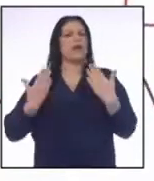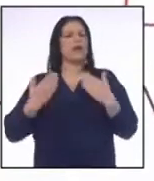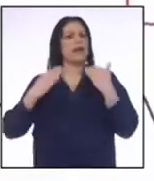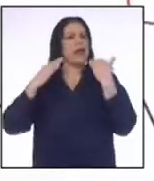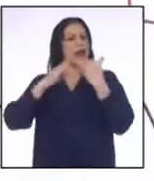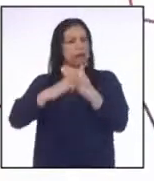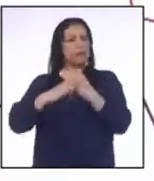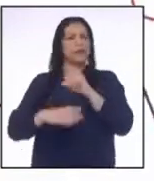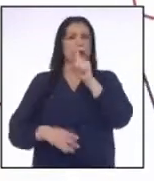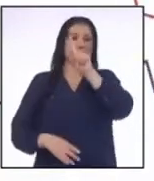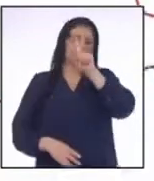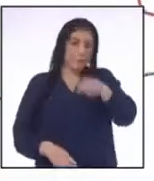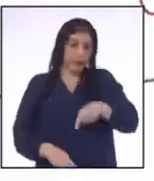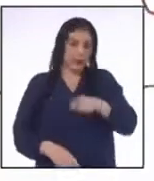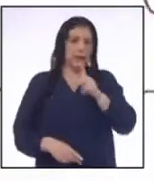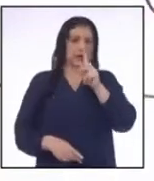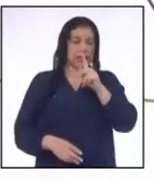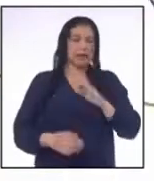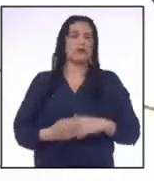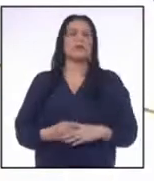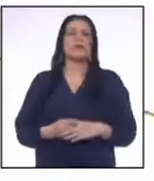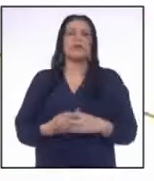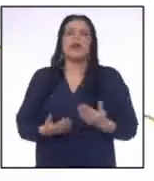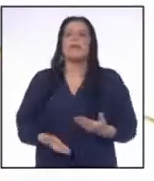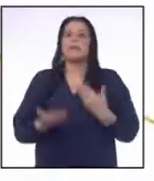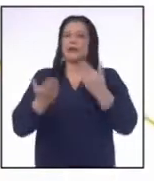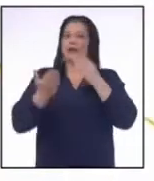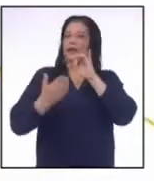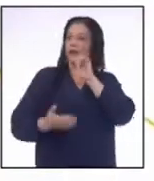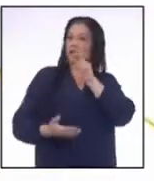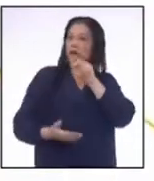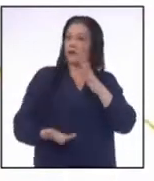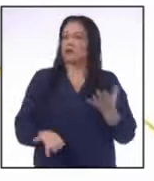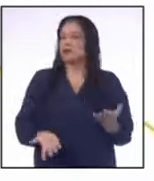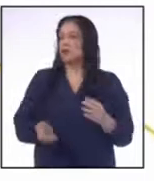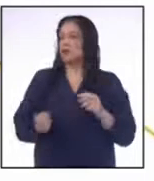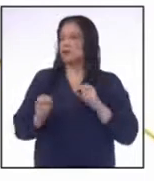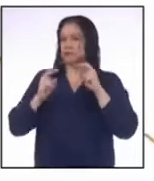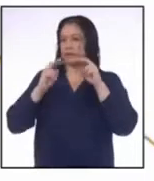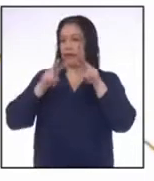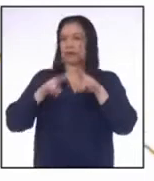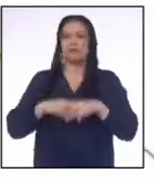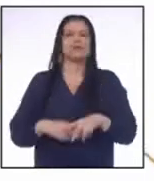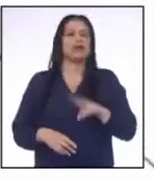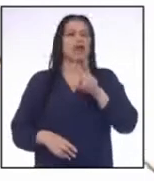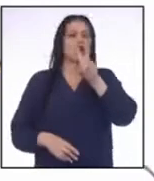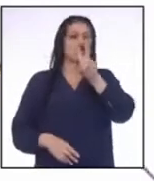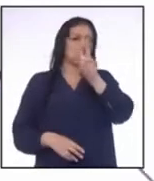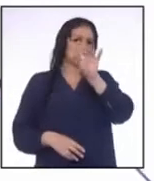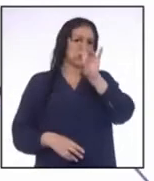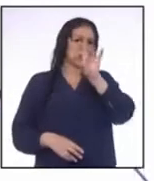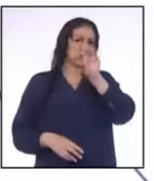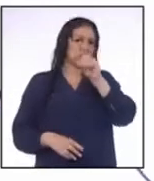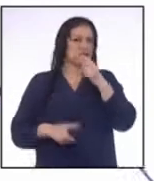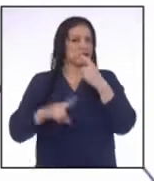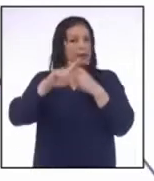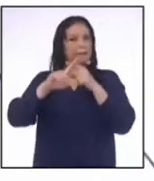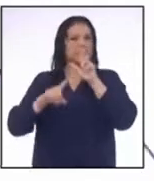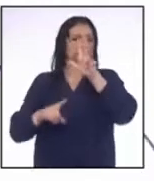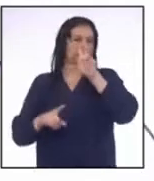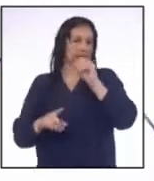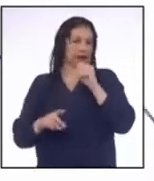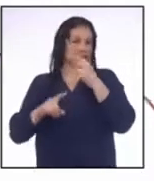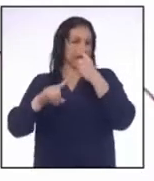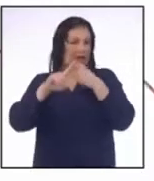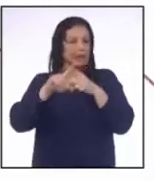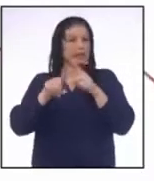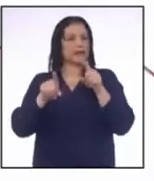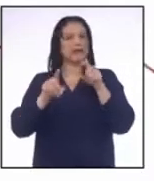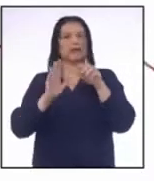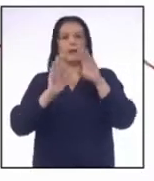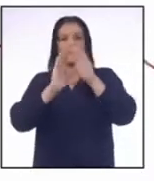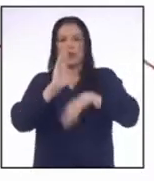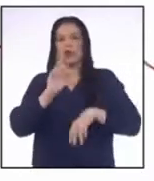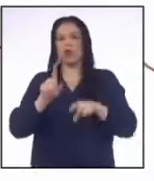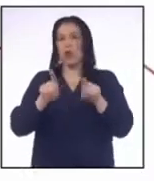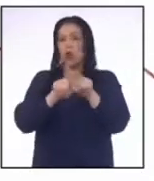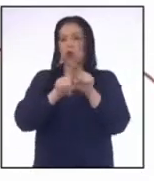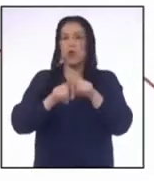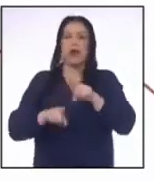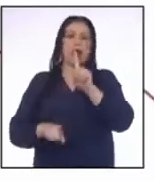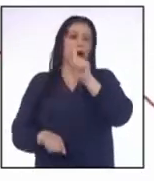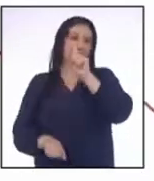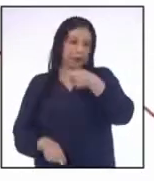Mil kilogramos Planteando la inequación entonces tendríamos 280 más 30x es menor o igual a mil